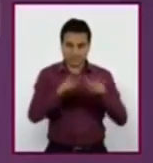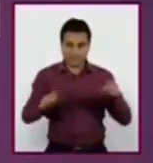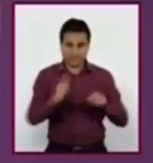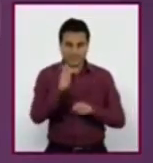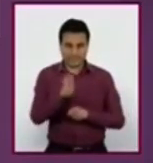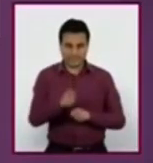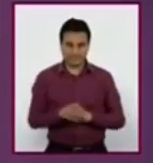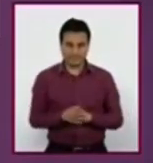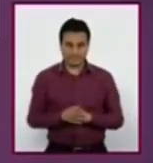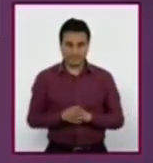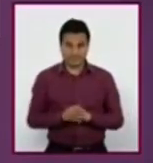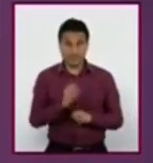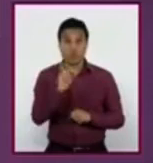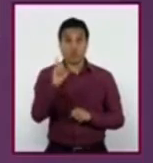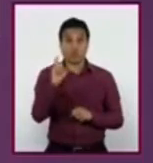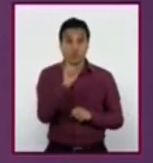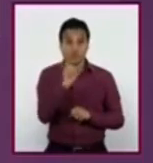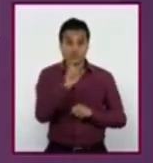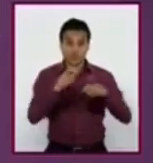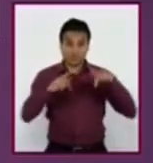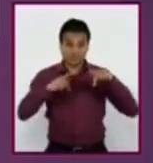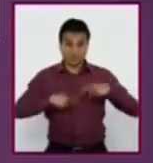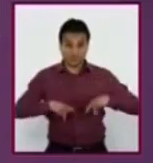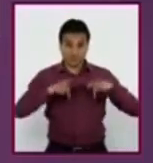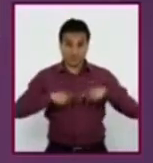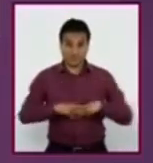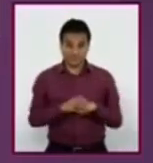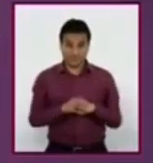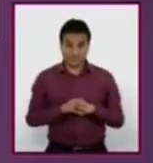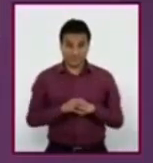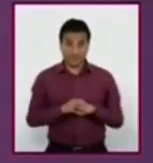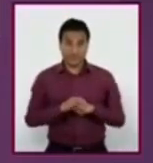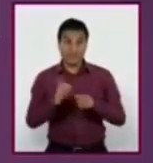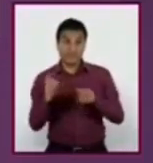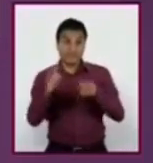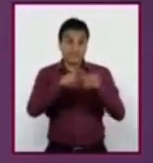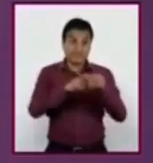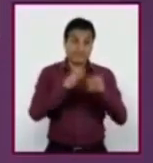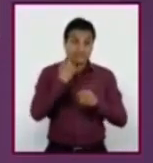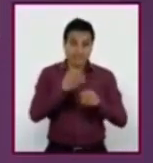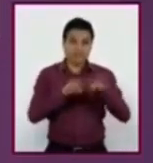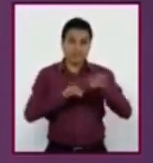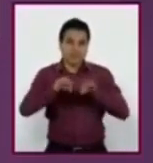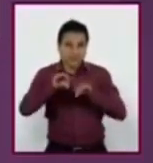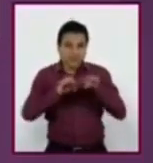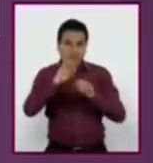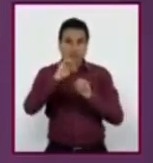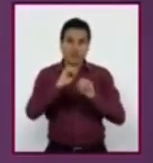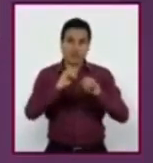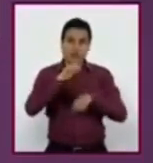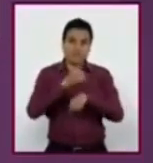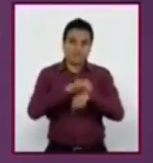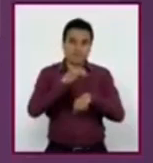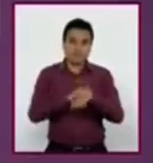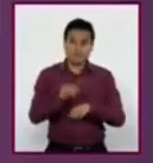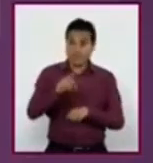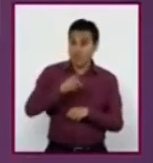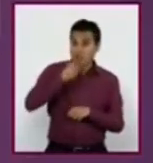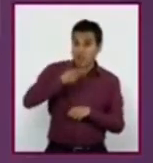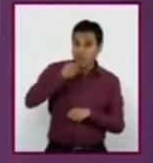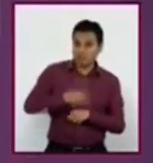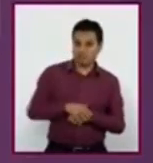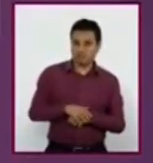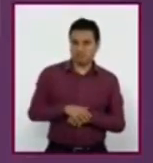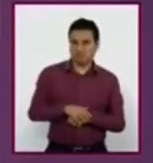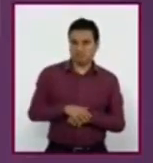se presenta cuando una persona es excluida de algún grupo social o laboral por la forma en la que habla. Esto